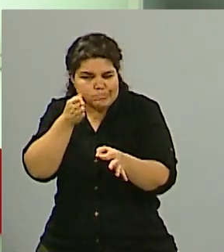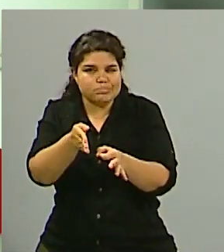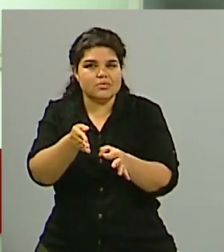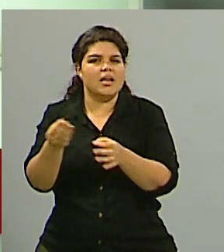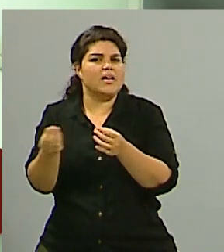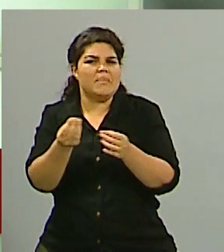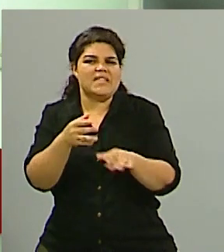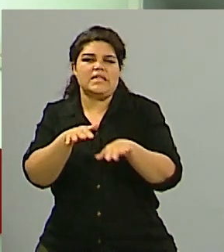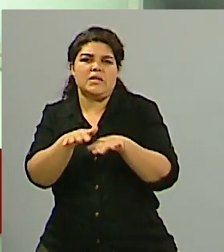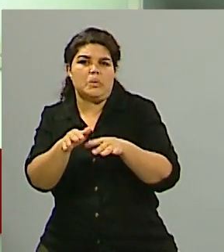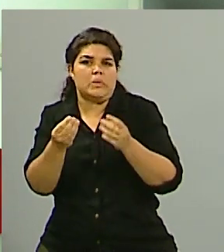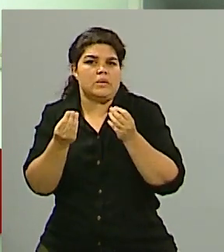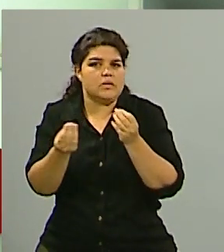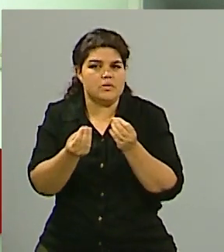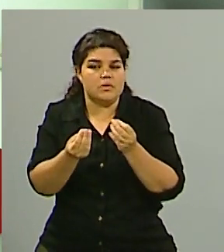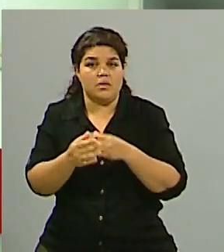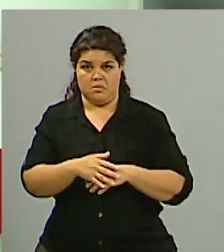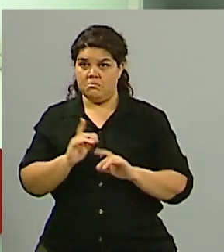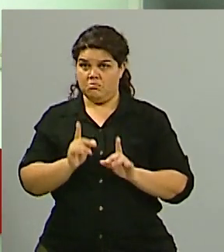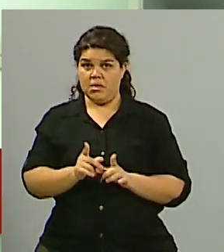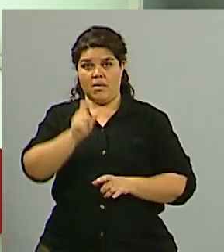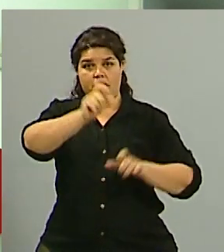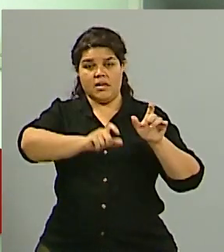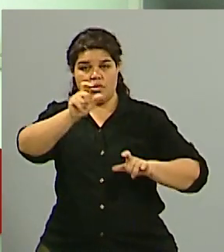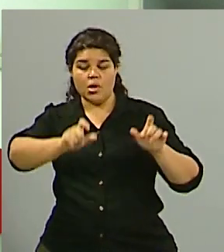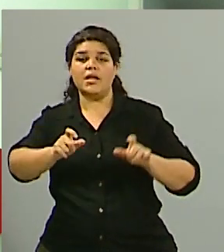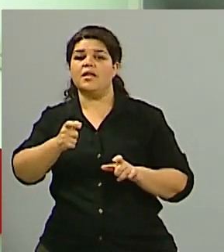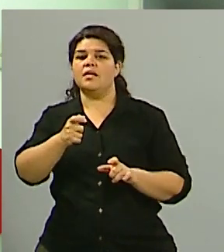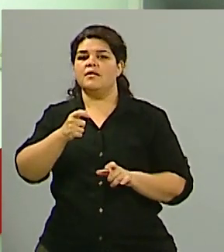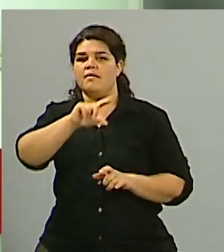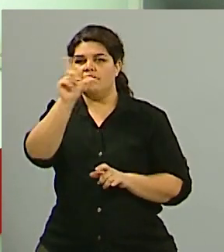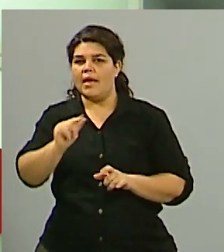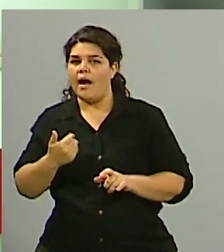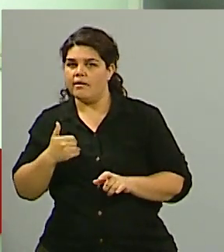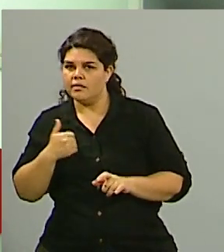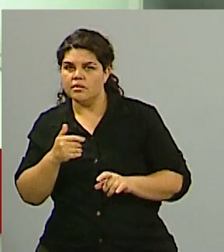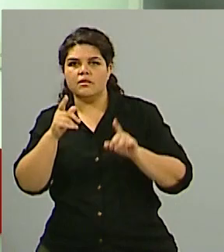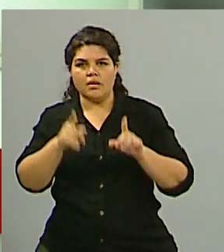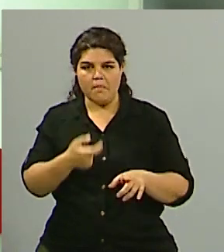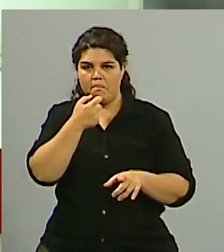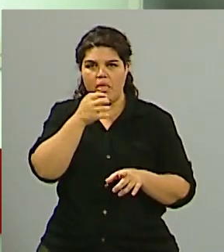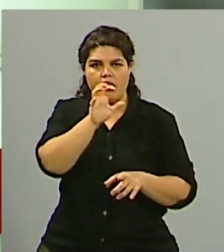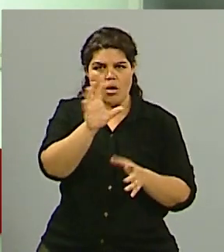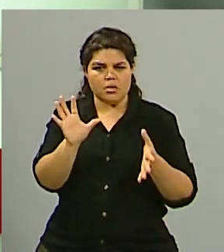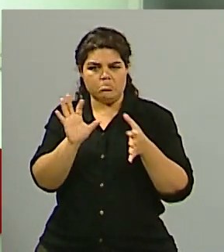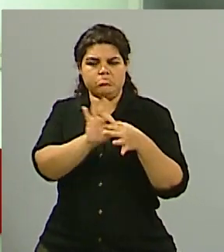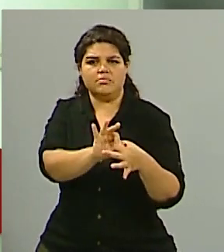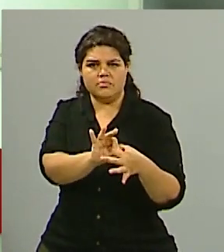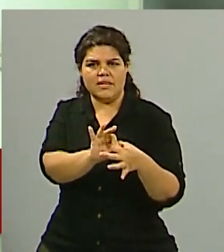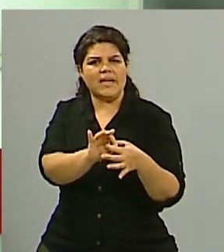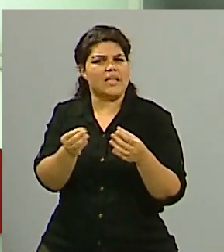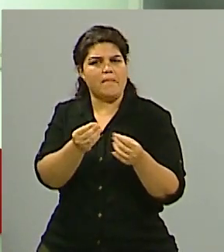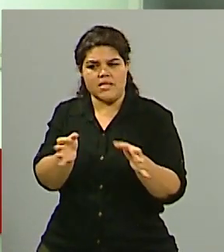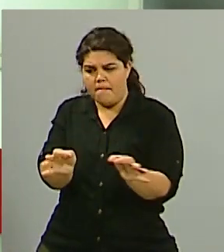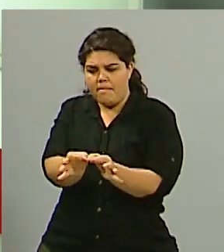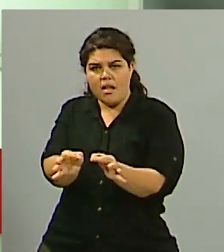la situación en algo que los argentinos y obviamente los mendocinos también sentimos como propio esta cruzada que se hace por